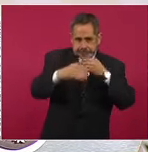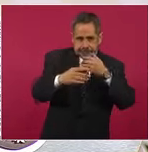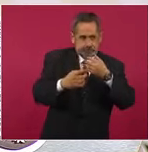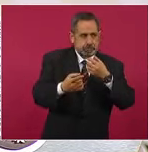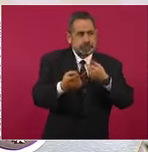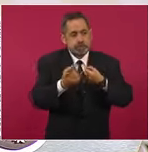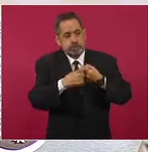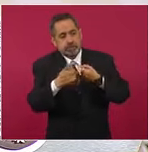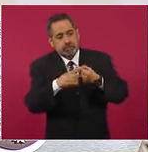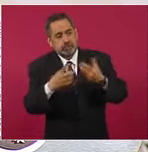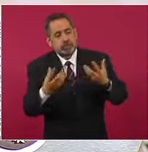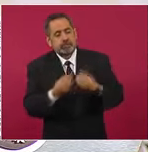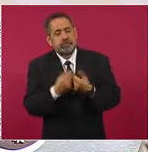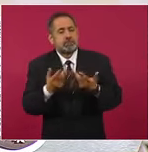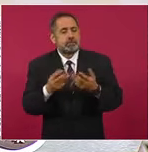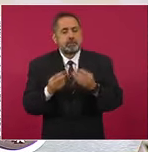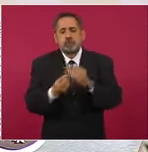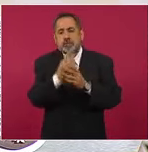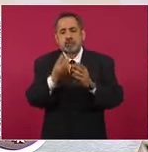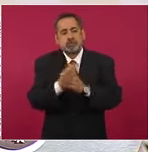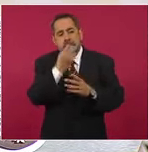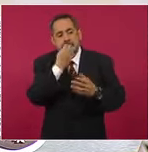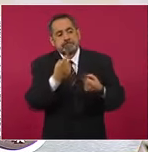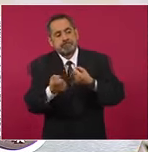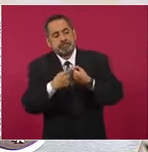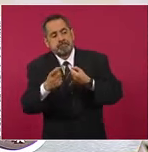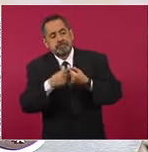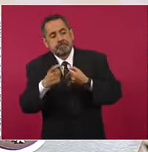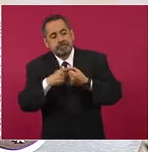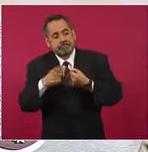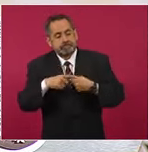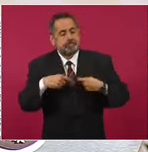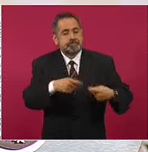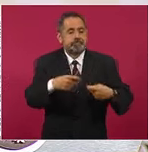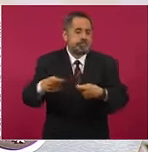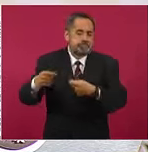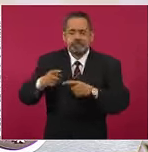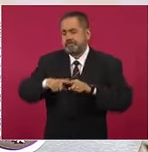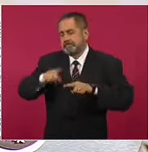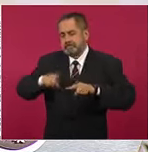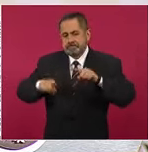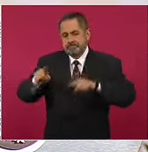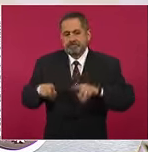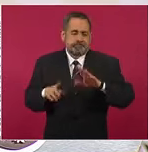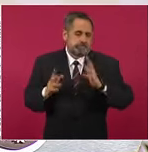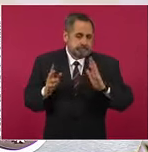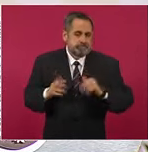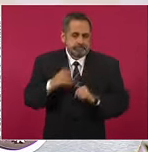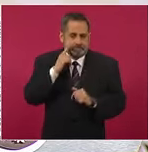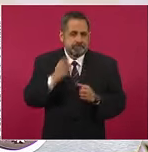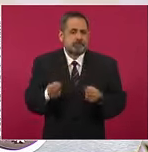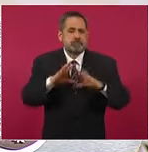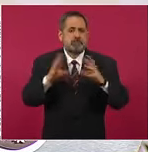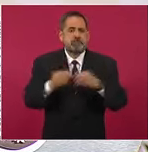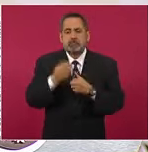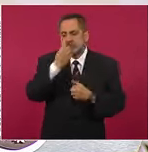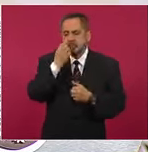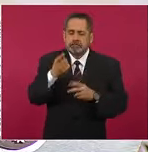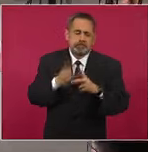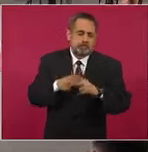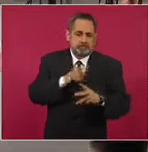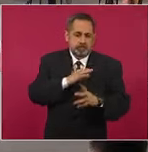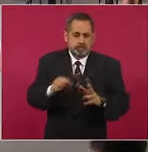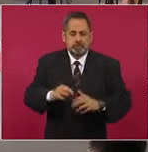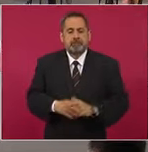alrededor del año, son nuevas incorporaciones y tenemos diferentes matrículas, por lo cual varía la cantidad de escuelas, pero es una aproximada.